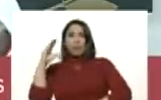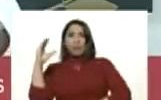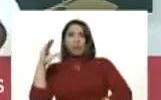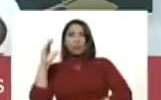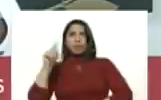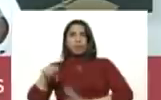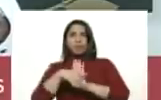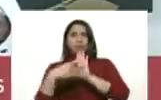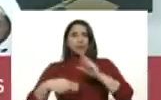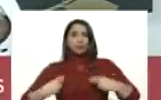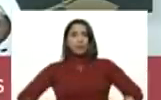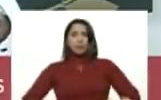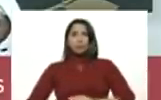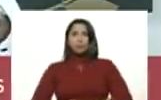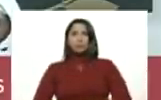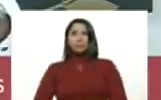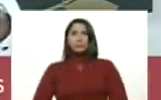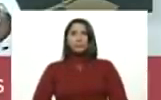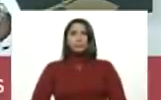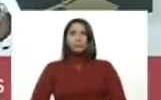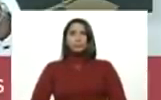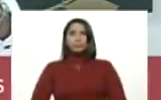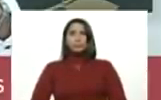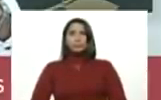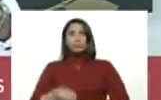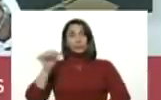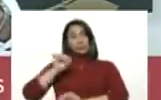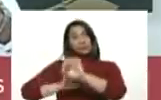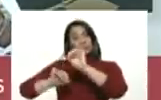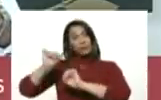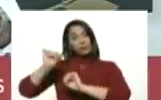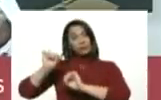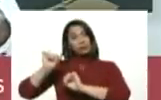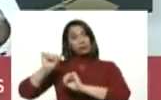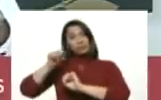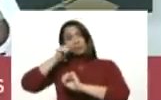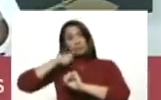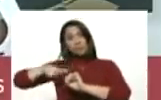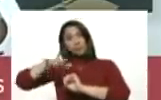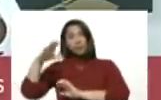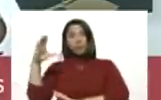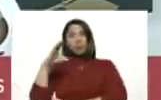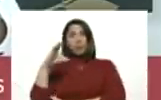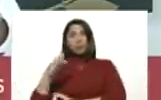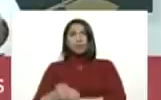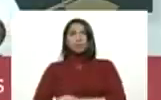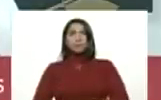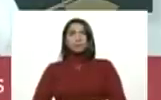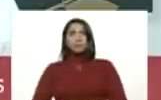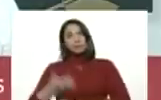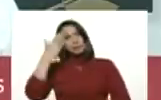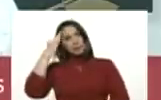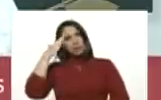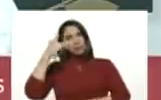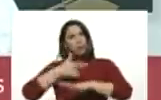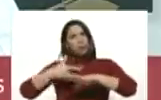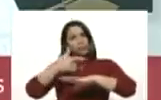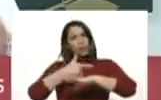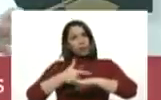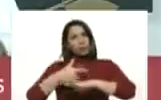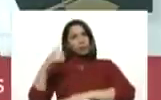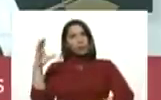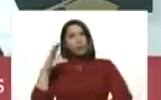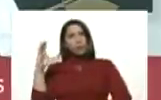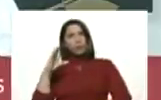derechos humanos y de defensa de la población colombiana. sabemos que el gobierno colombiano